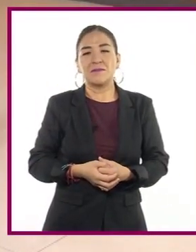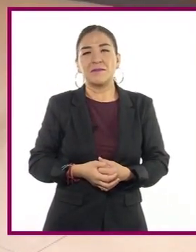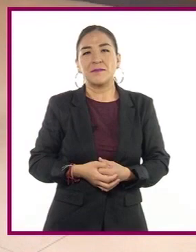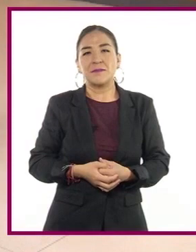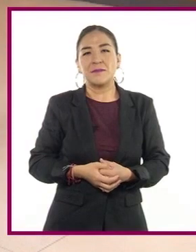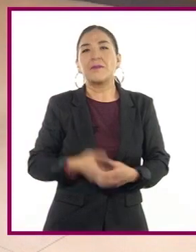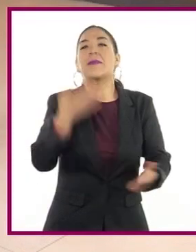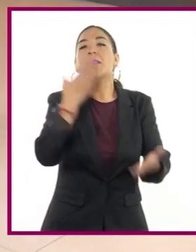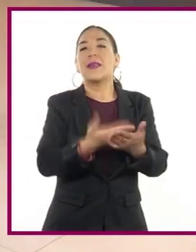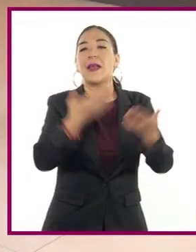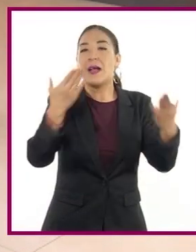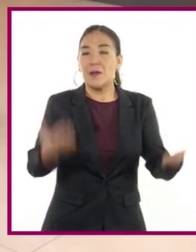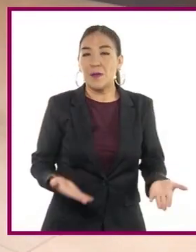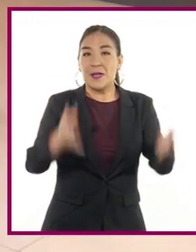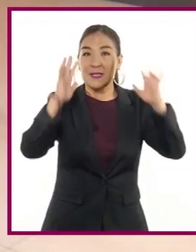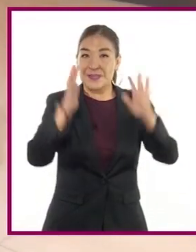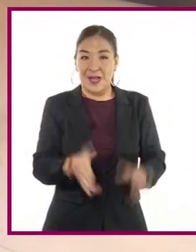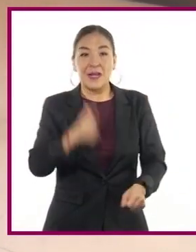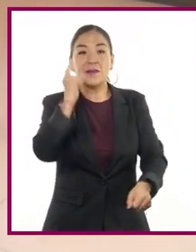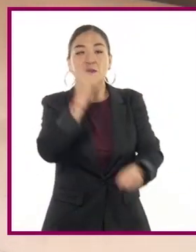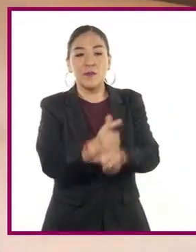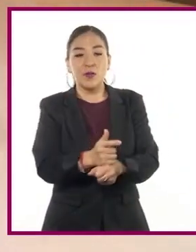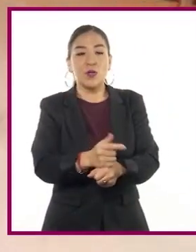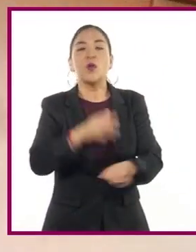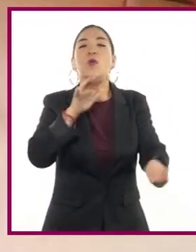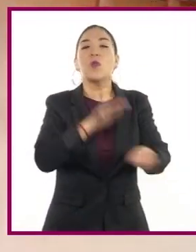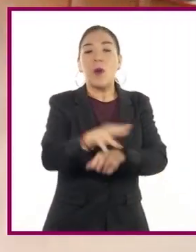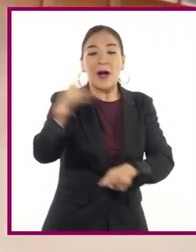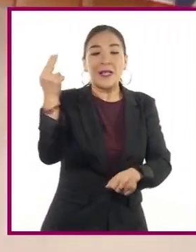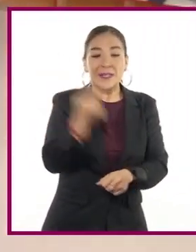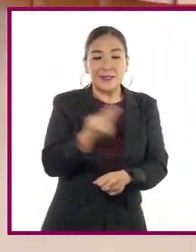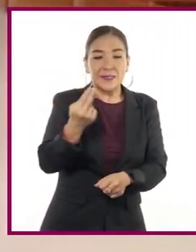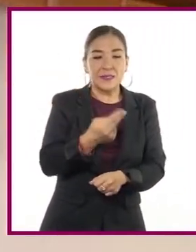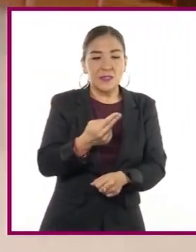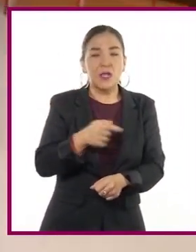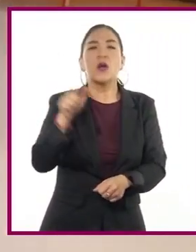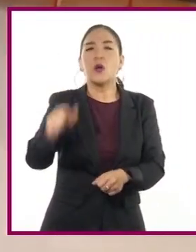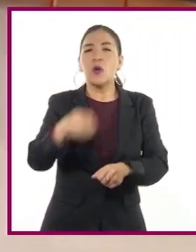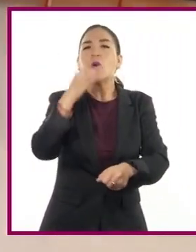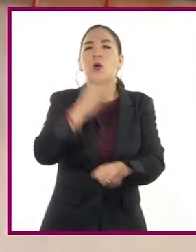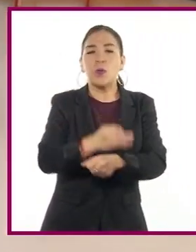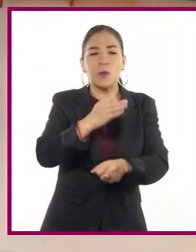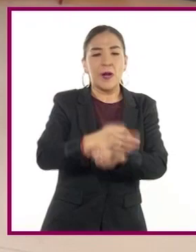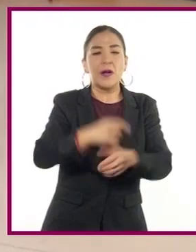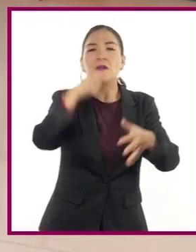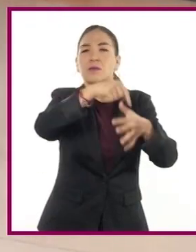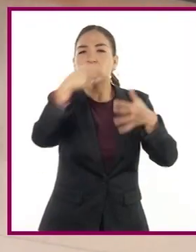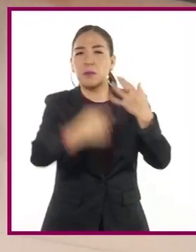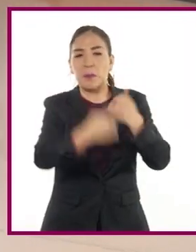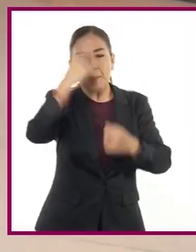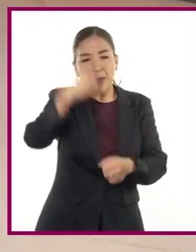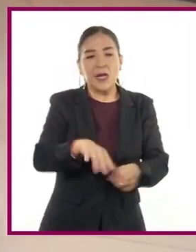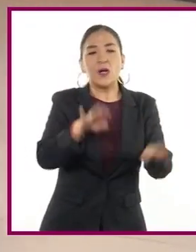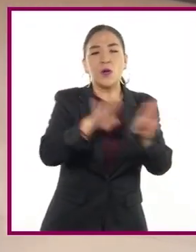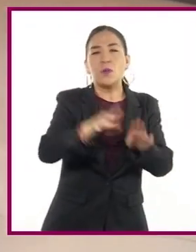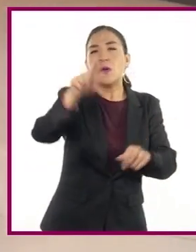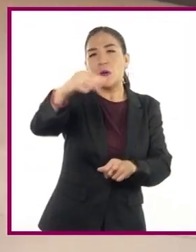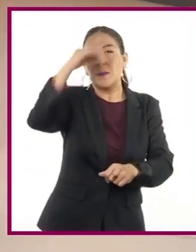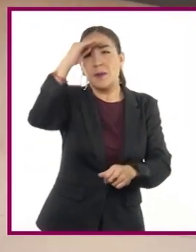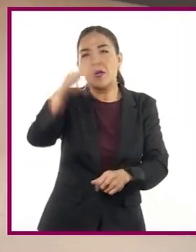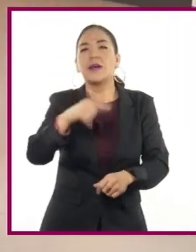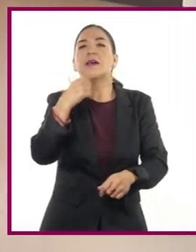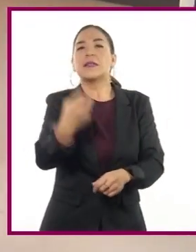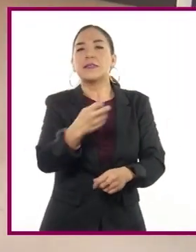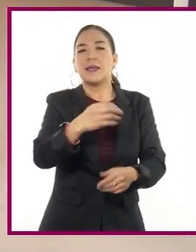Ahora que ya hemos identificado la necesidad, tenemos elementos sólidos que nos dan pie a la siguiente